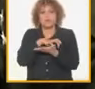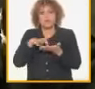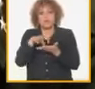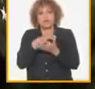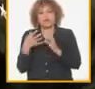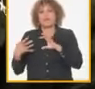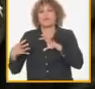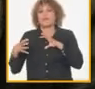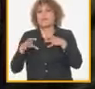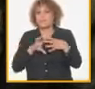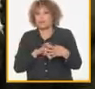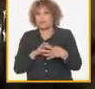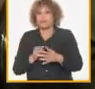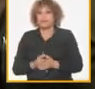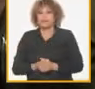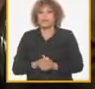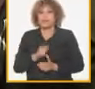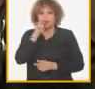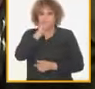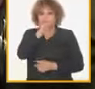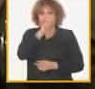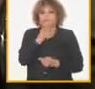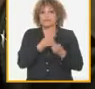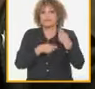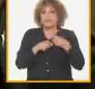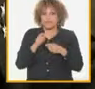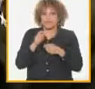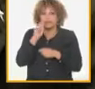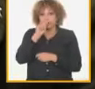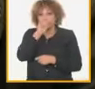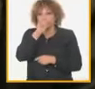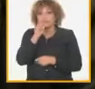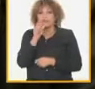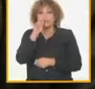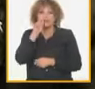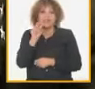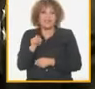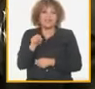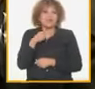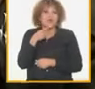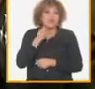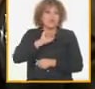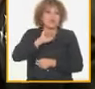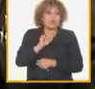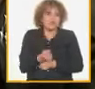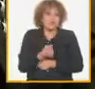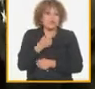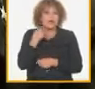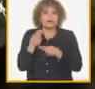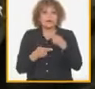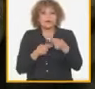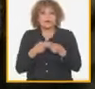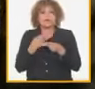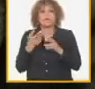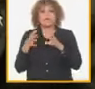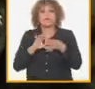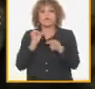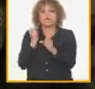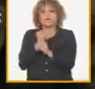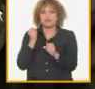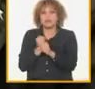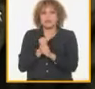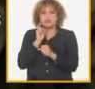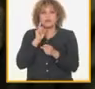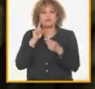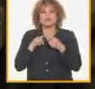complejidad en el tráfico y consumo lo cual nos obliga a desarrollar acciones más integrales para hacer cumplir